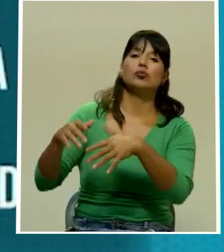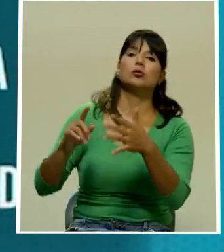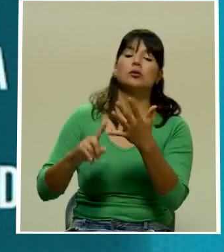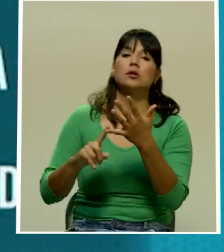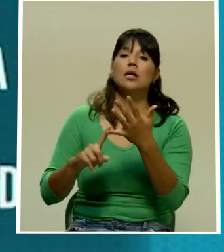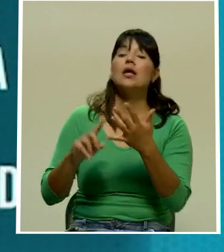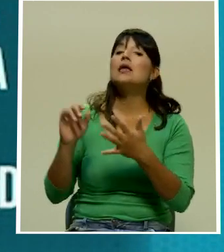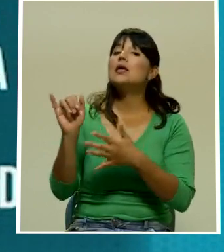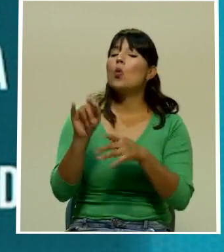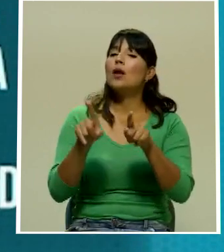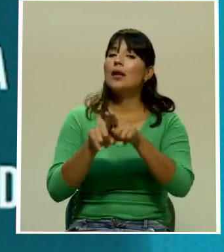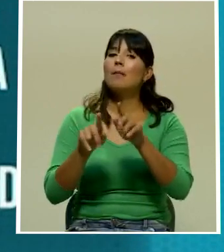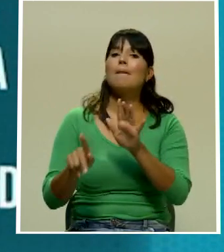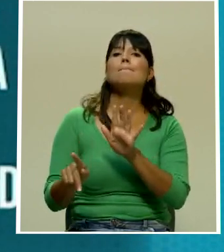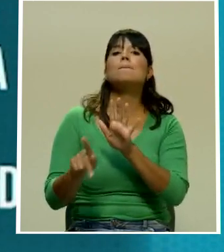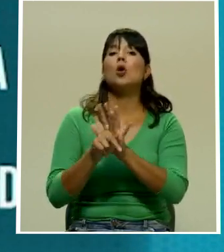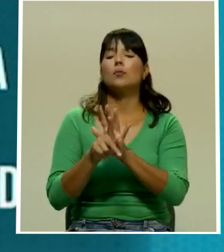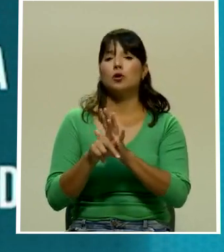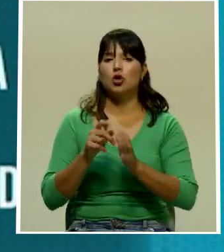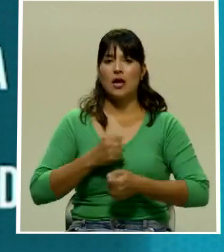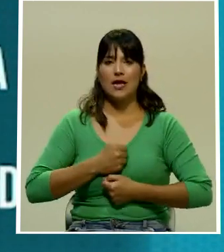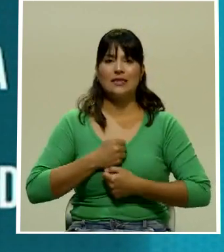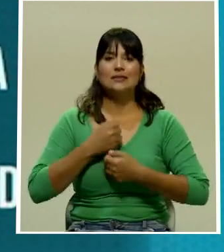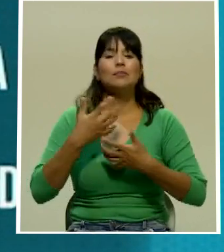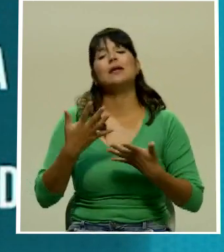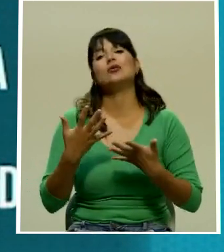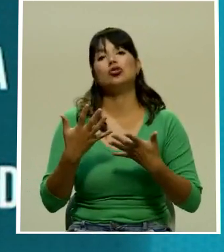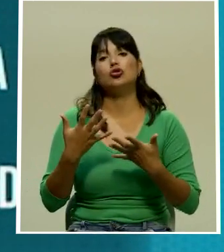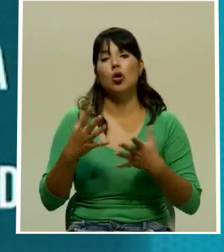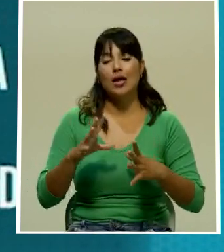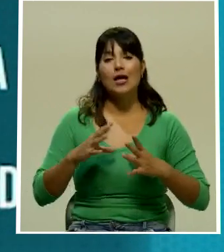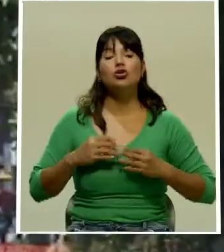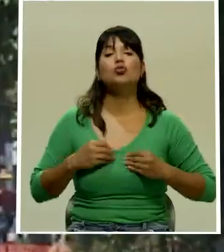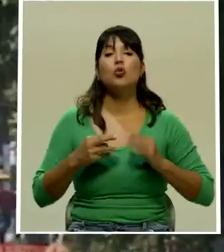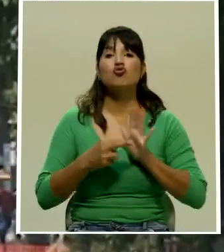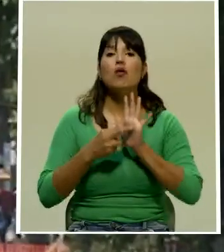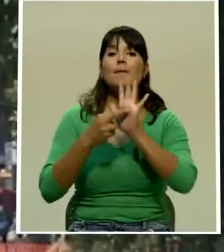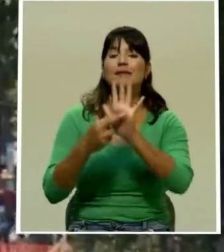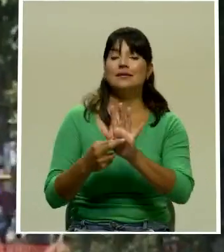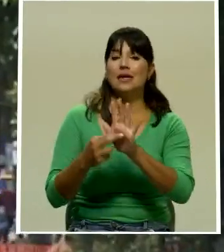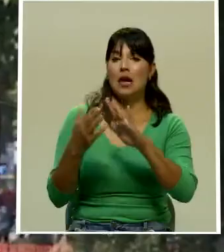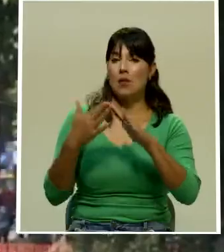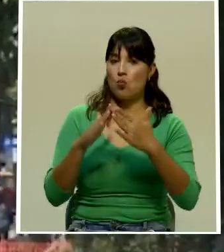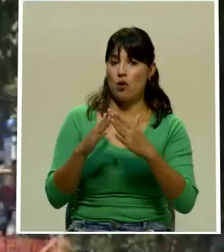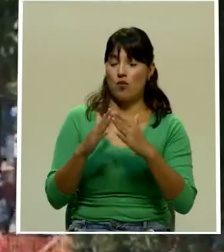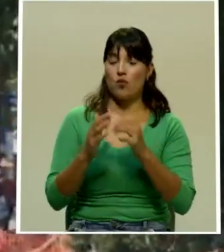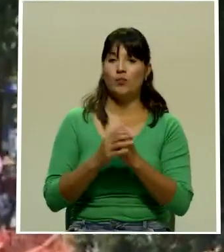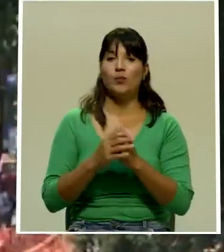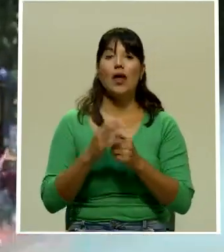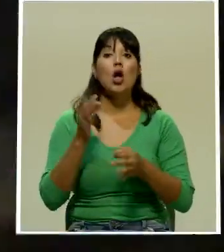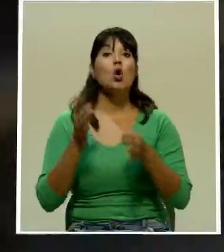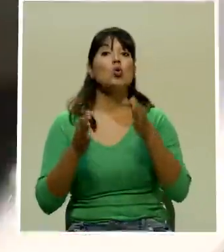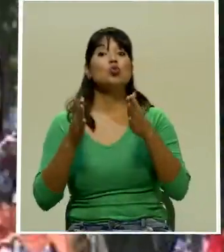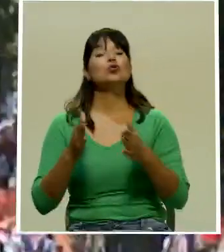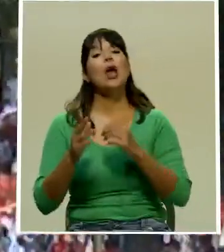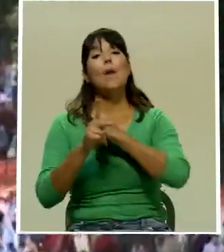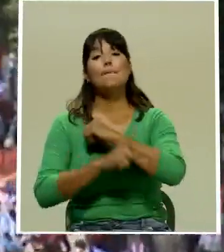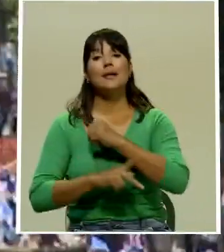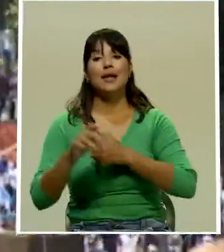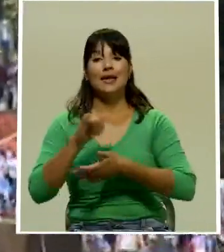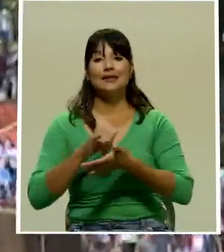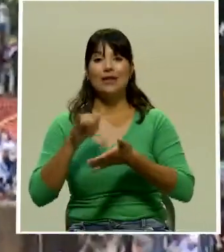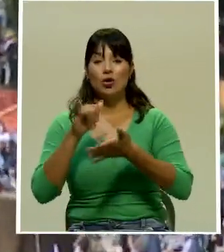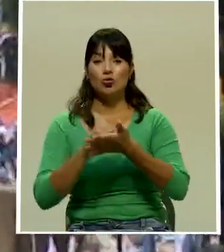ejecución, así como la prohibición de expresar que se ha asumido la representación del pueblo. De acuerdo con el Juzgado Penal de San José, la Fiscalía alegó dos